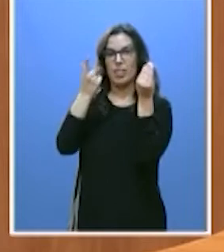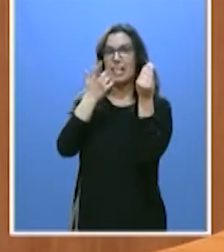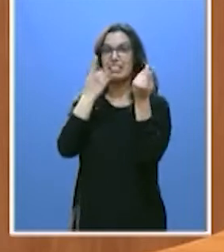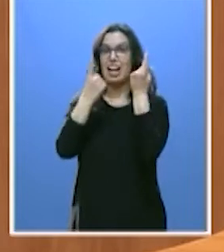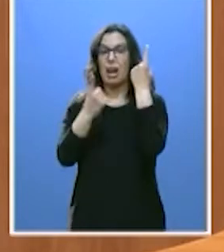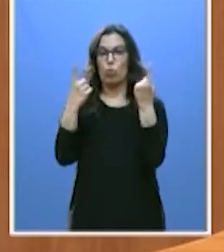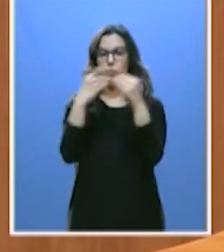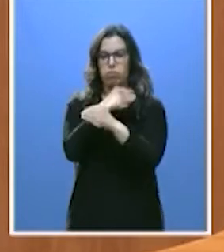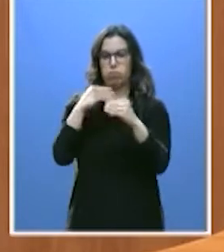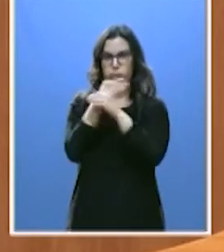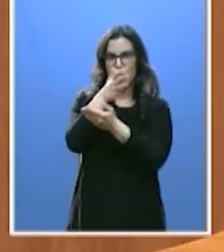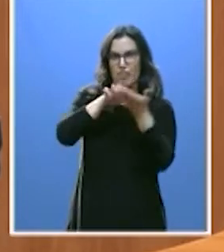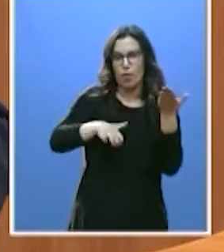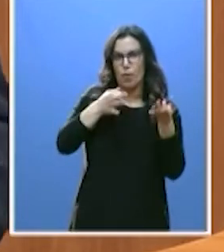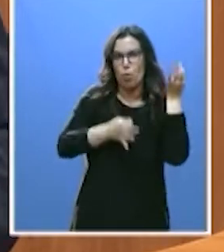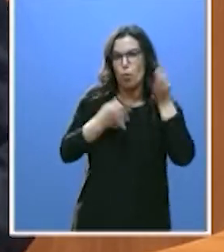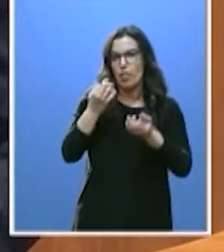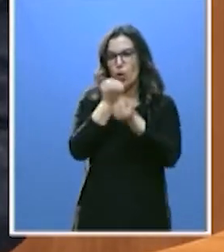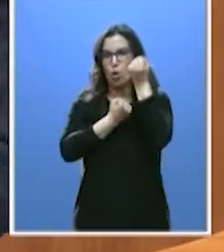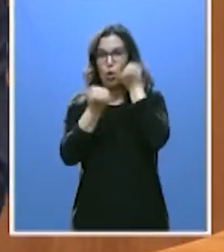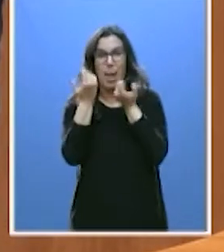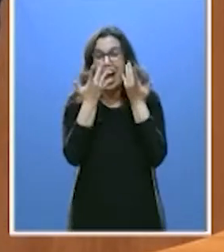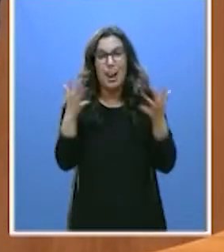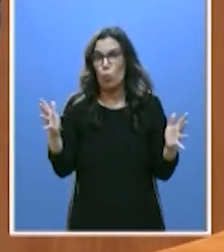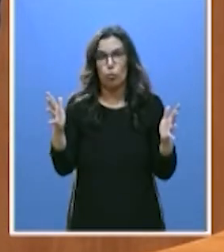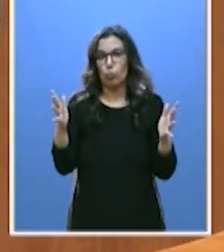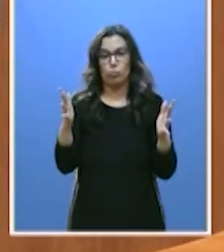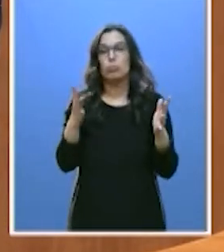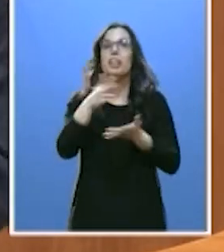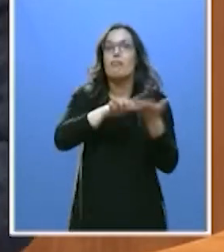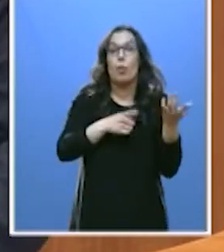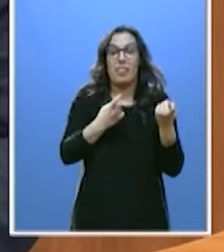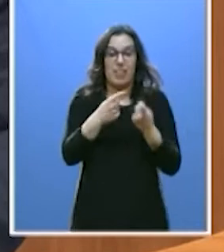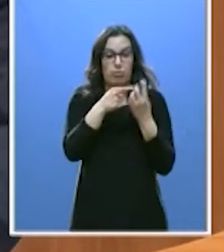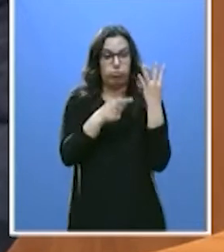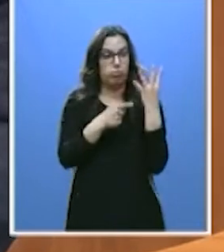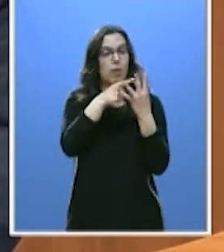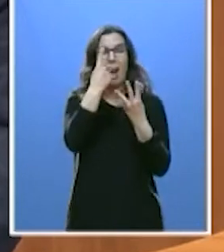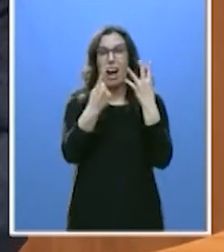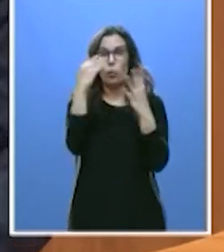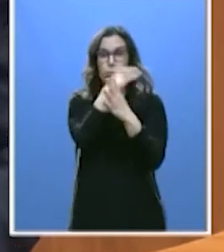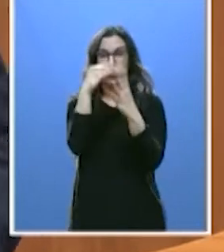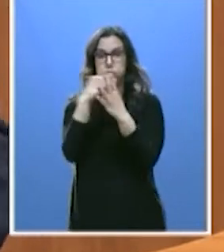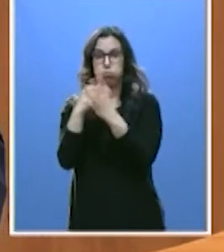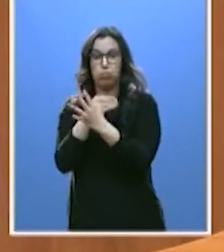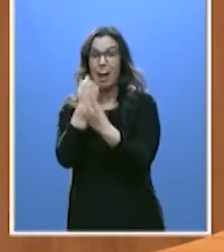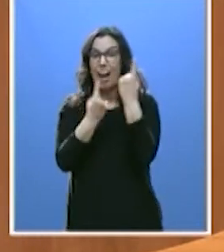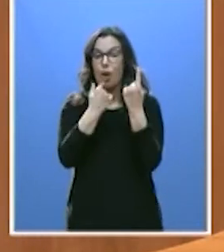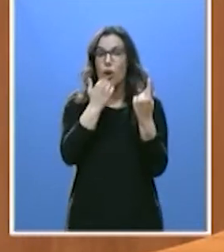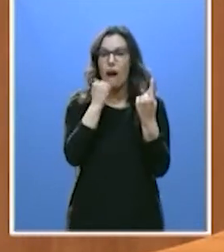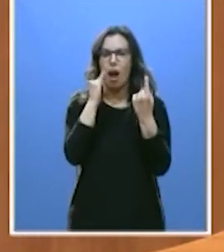informes jurídicos de economía o cualquier otro de los informes necesarios que garantizan la neutralidad e idoneidad de nuestras leyes,